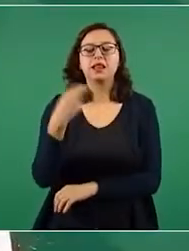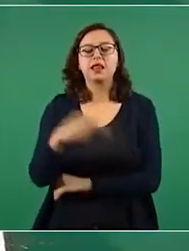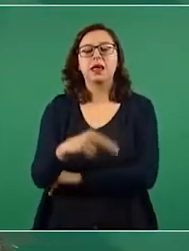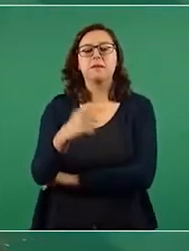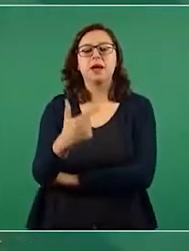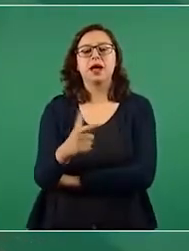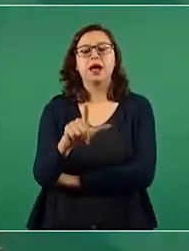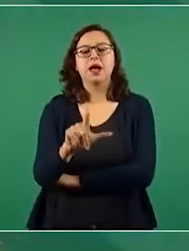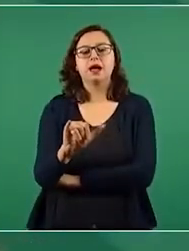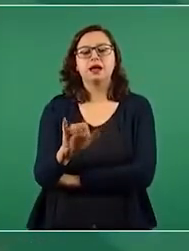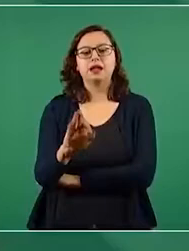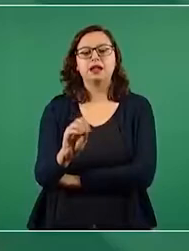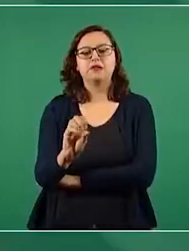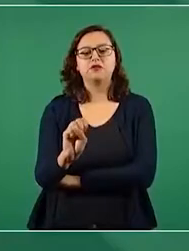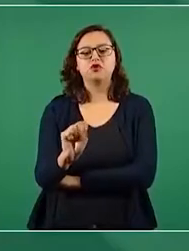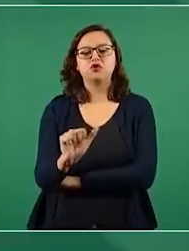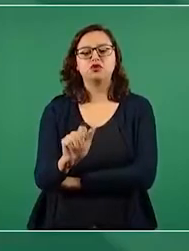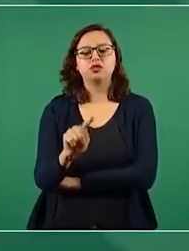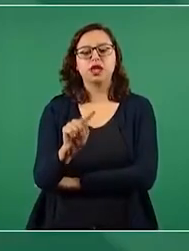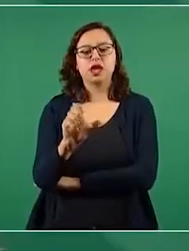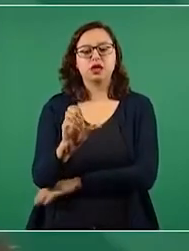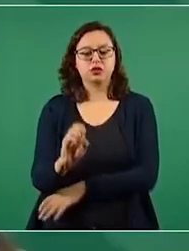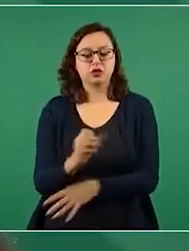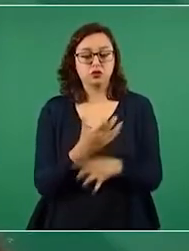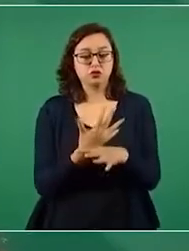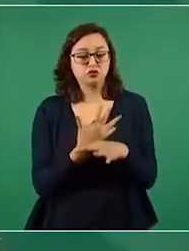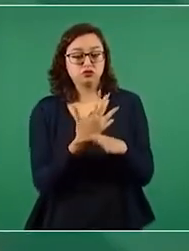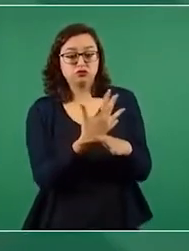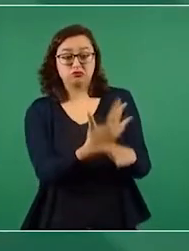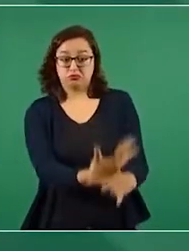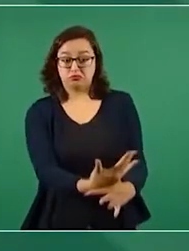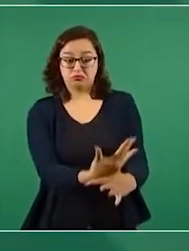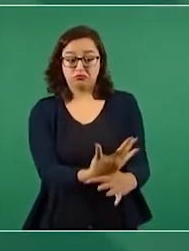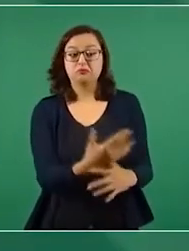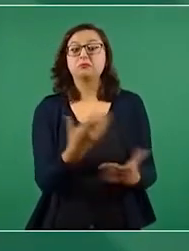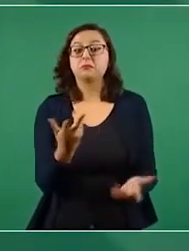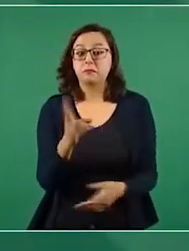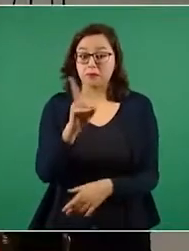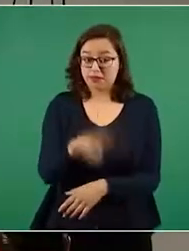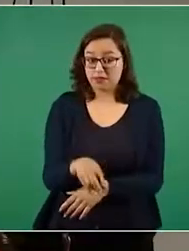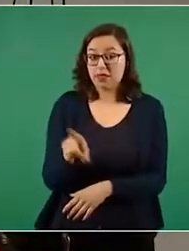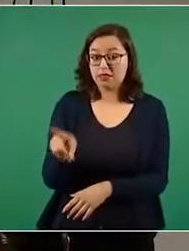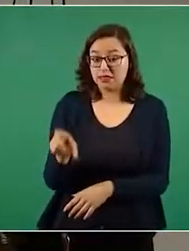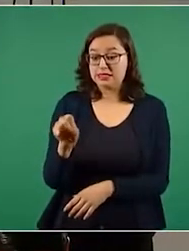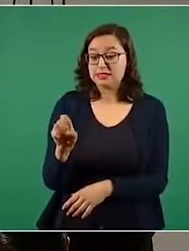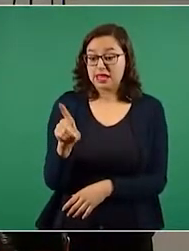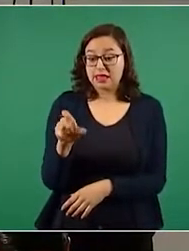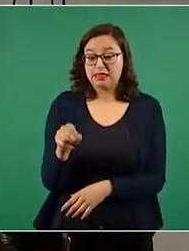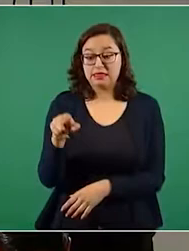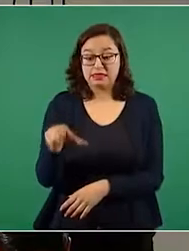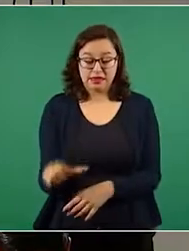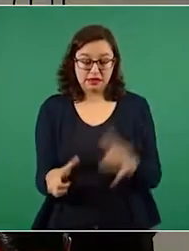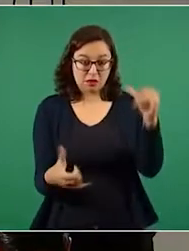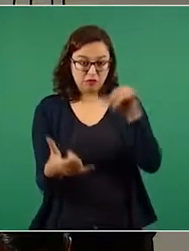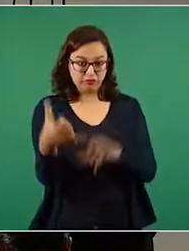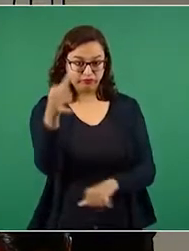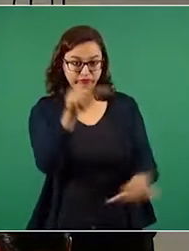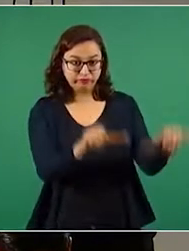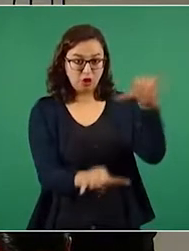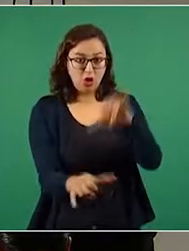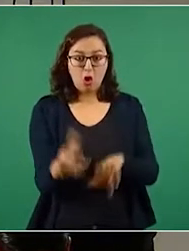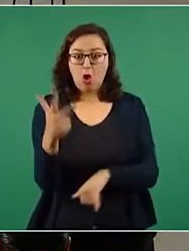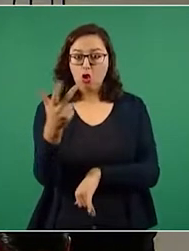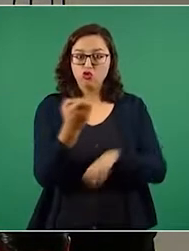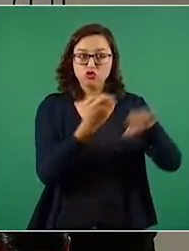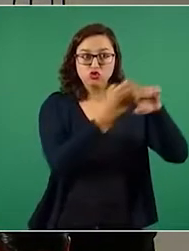Sembrando Vida. En esa nota, el diario asegura que Sedena utilizó esa herbicida en viveros de ocho estados del país